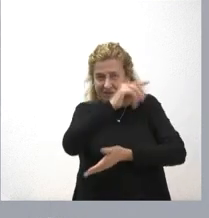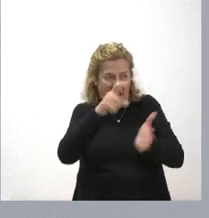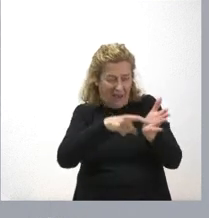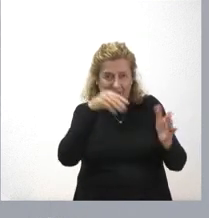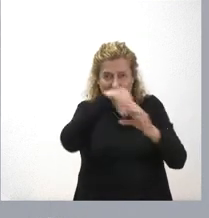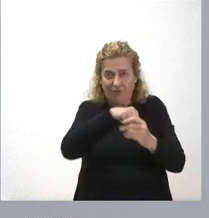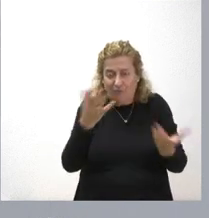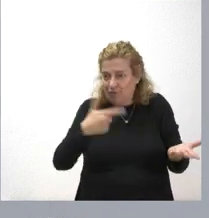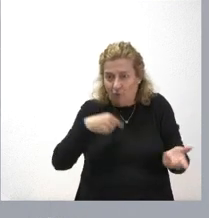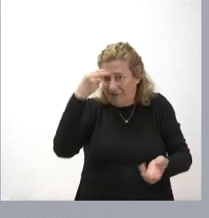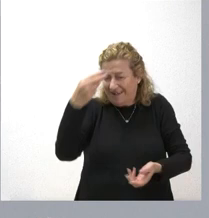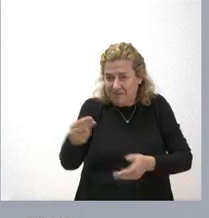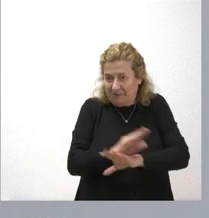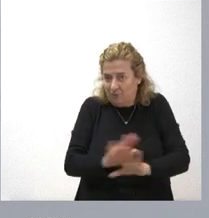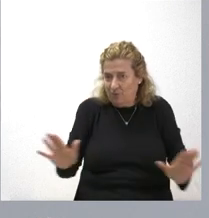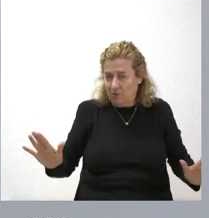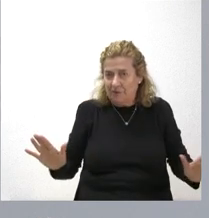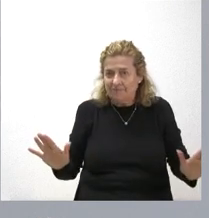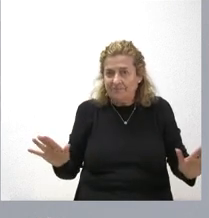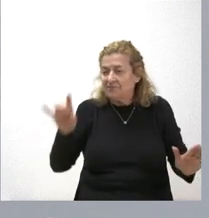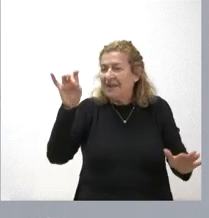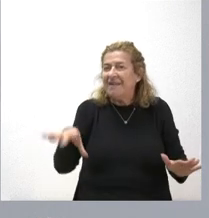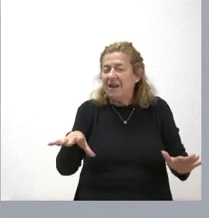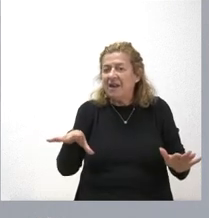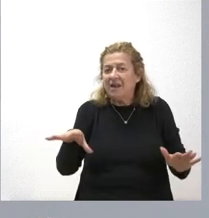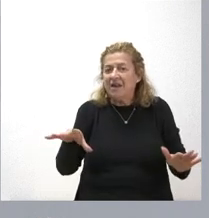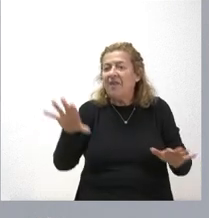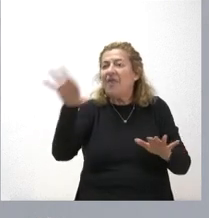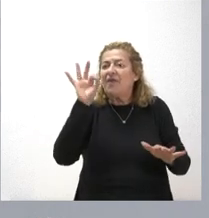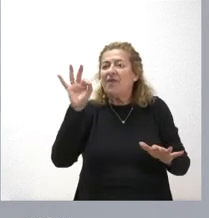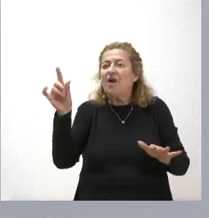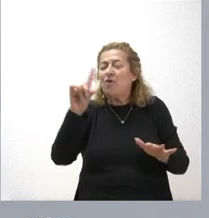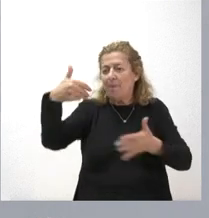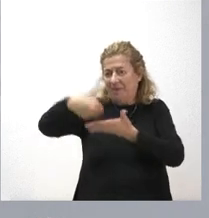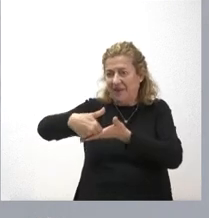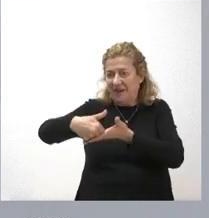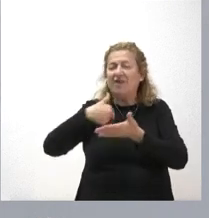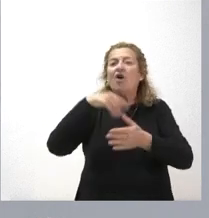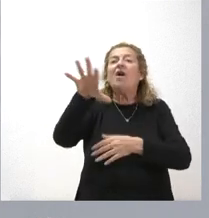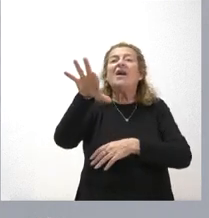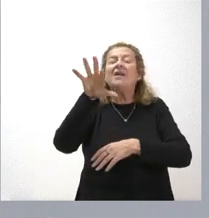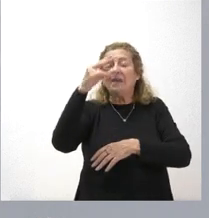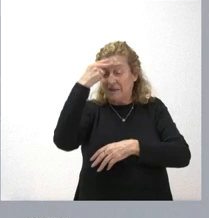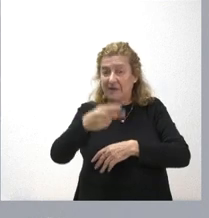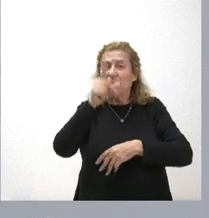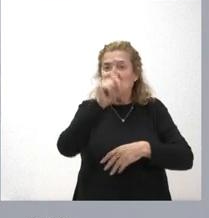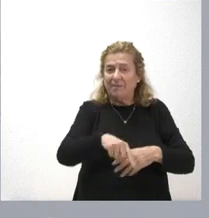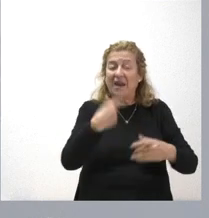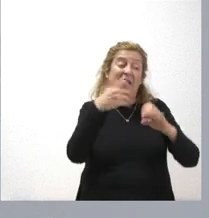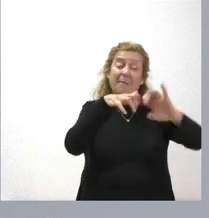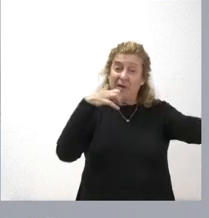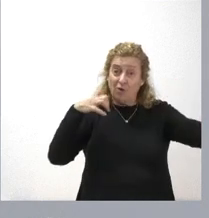legal y por tanto respetamos a quien decide no solicitarla y respetamos también y son la mayoría